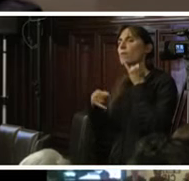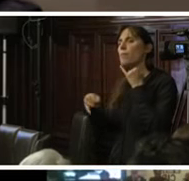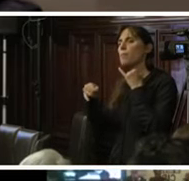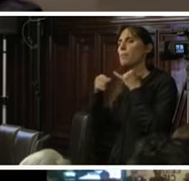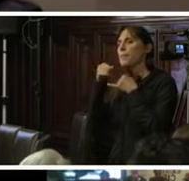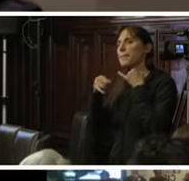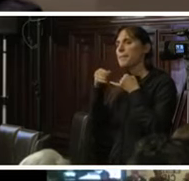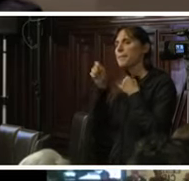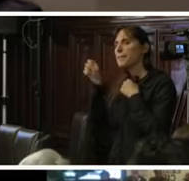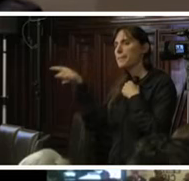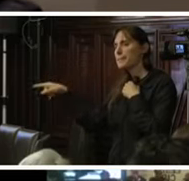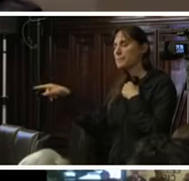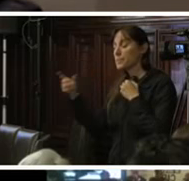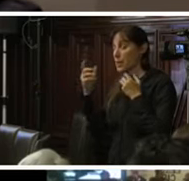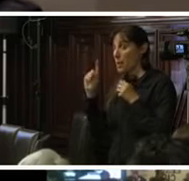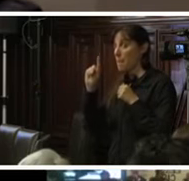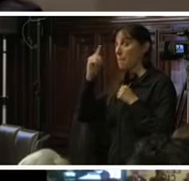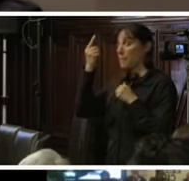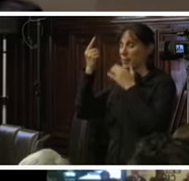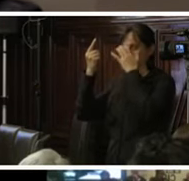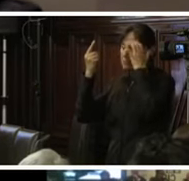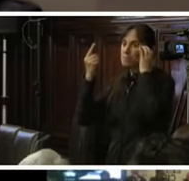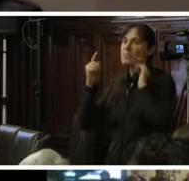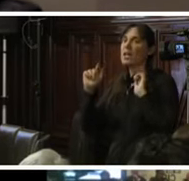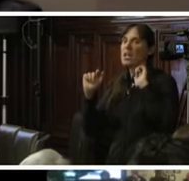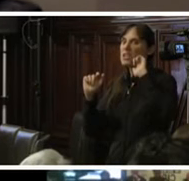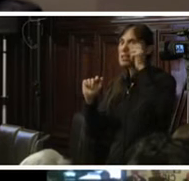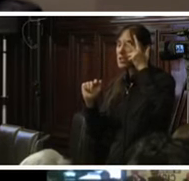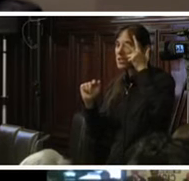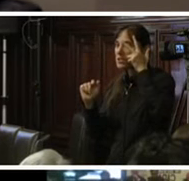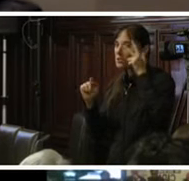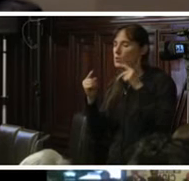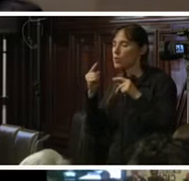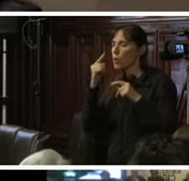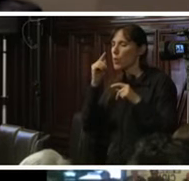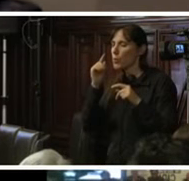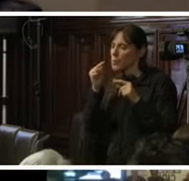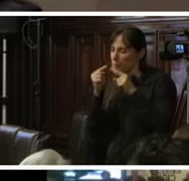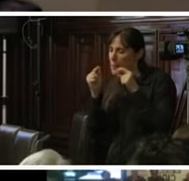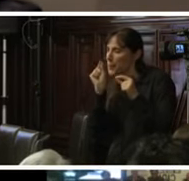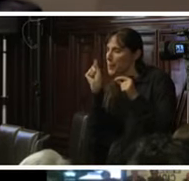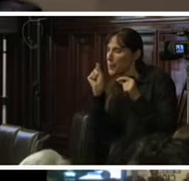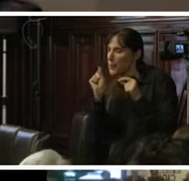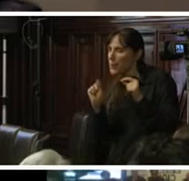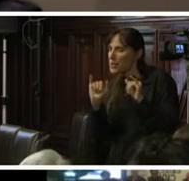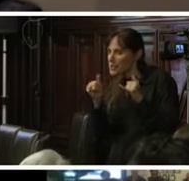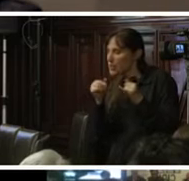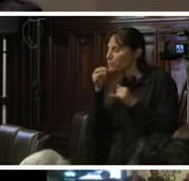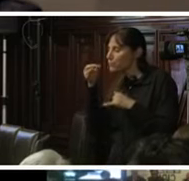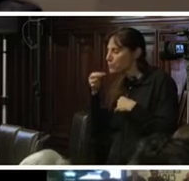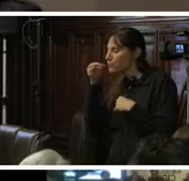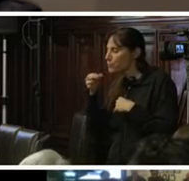En primer lugar, formular tres pequeñas observaciones a lo sustentado